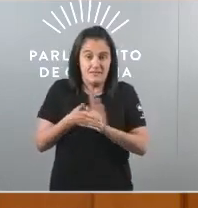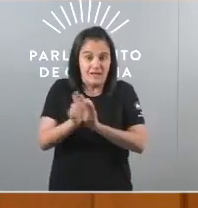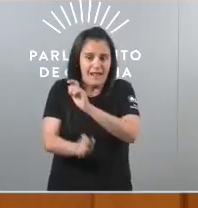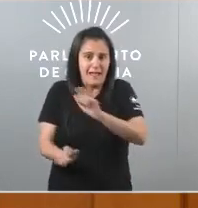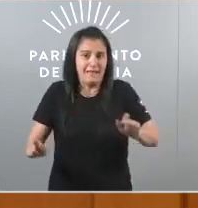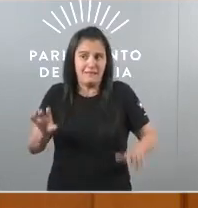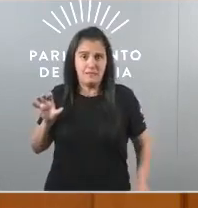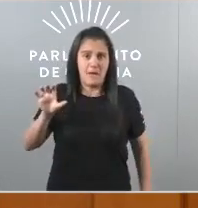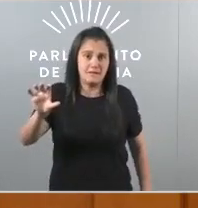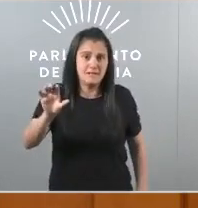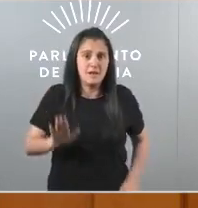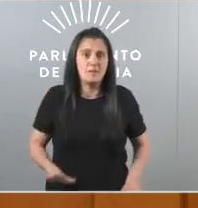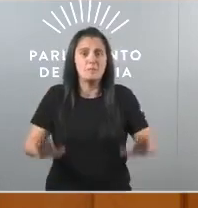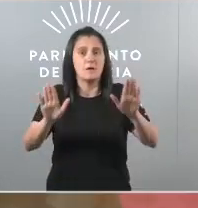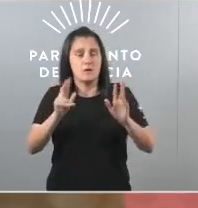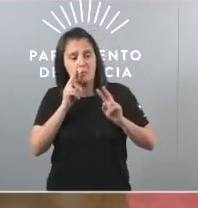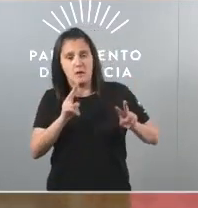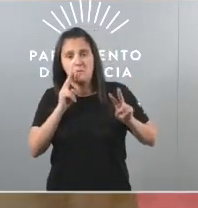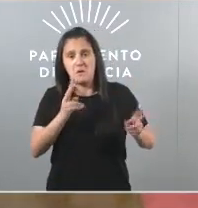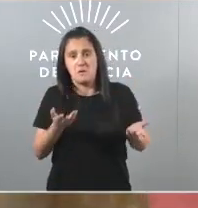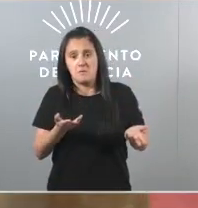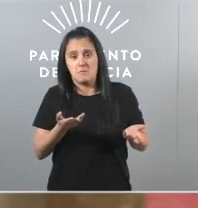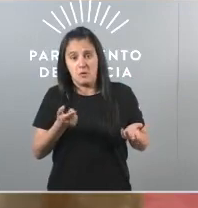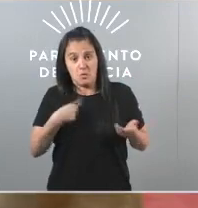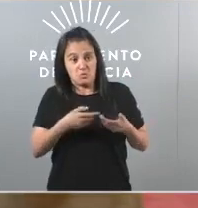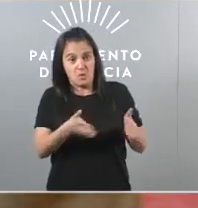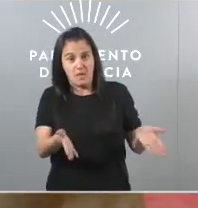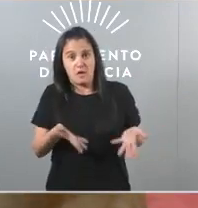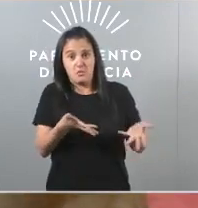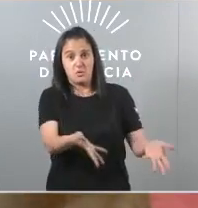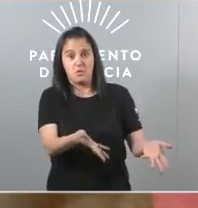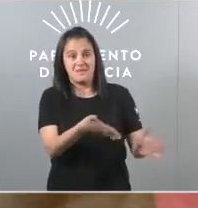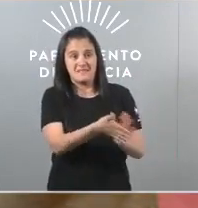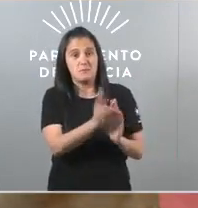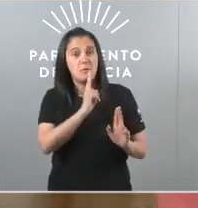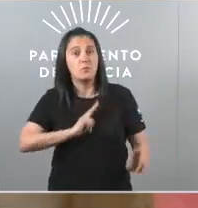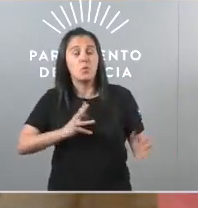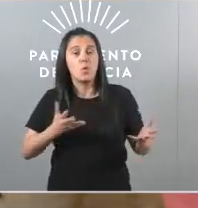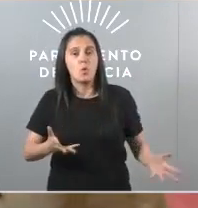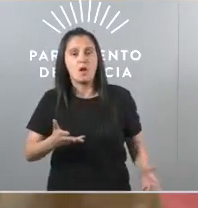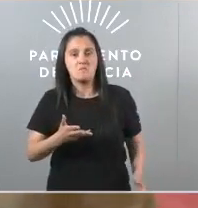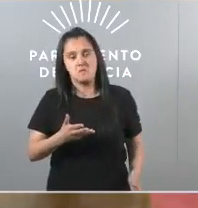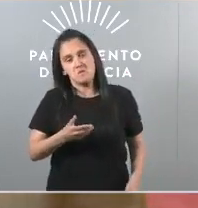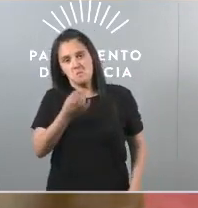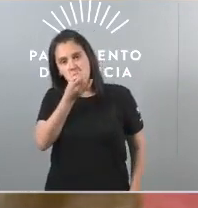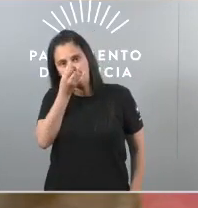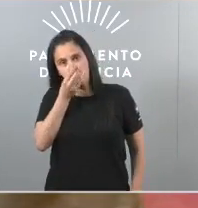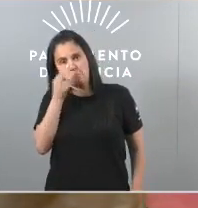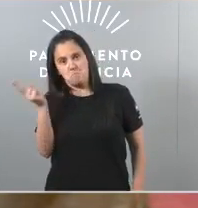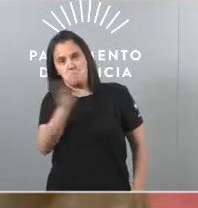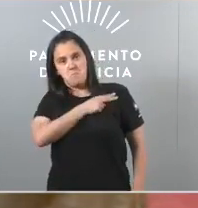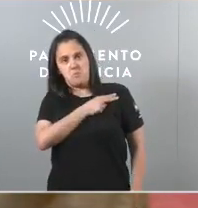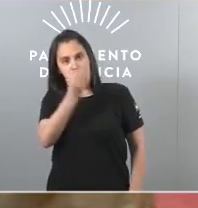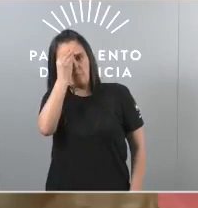país Pero xa estamos vendo a nosa mantendida sempre ten como resposta a soberbia a soberbia de quem